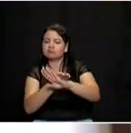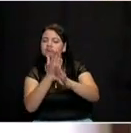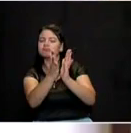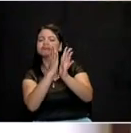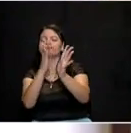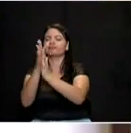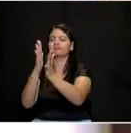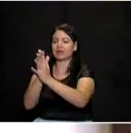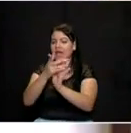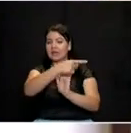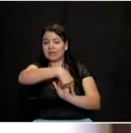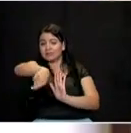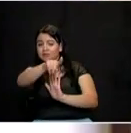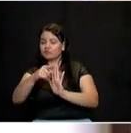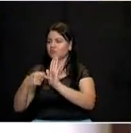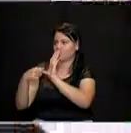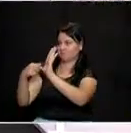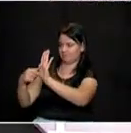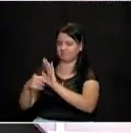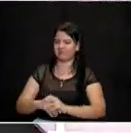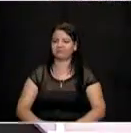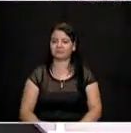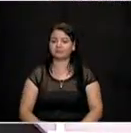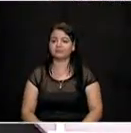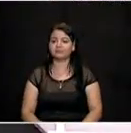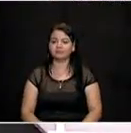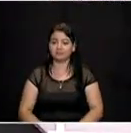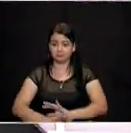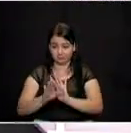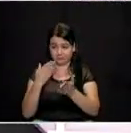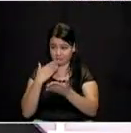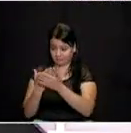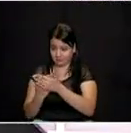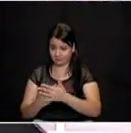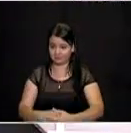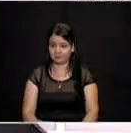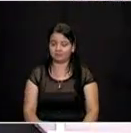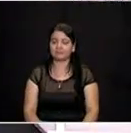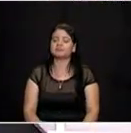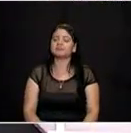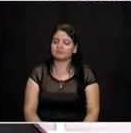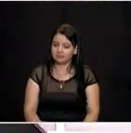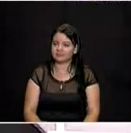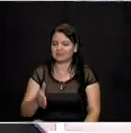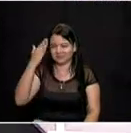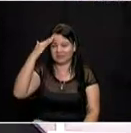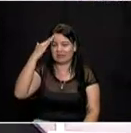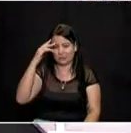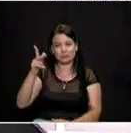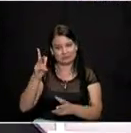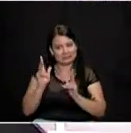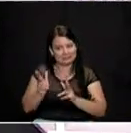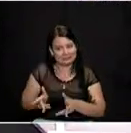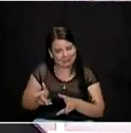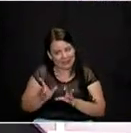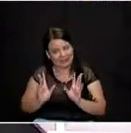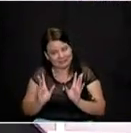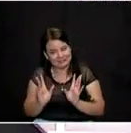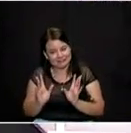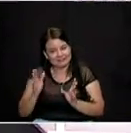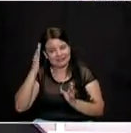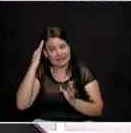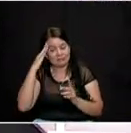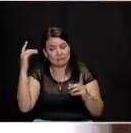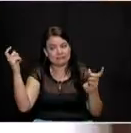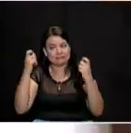para los ciudadanos. Muchísimas gracias a ustedes y ya terminamos para que puedan descansar porque sabemos que están en la parte más dura de esta campaña